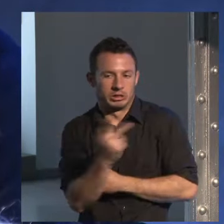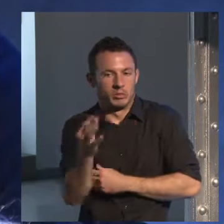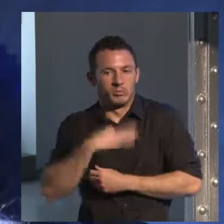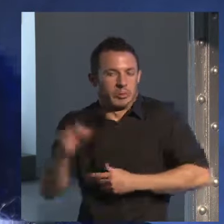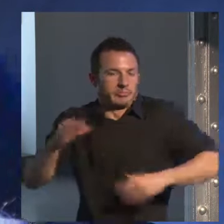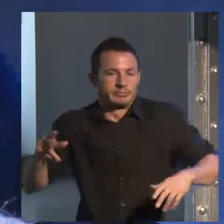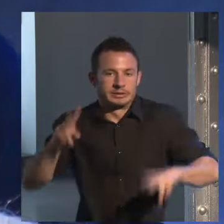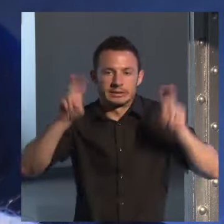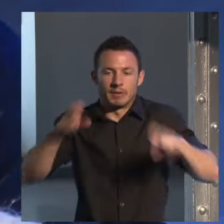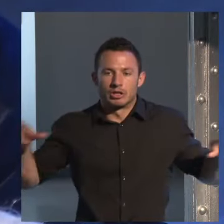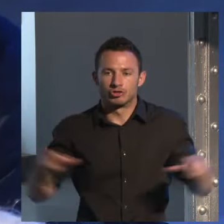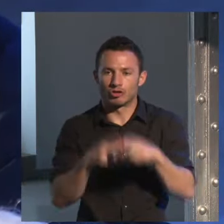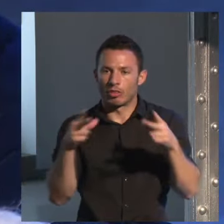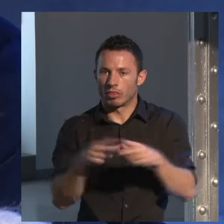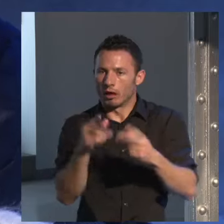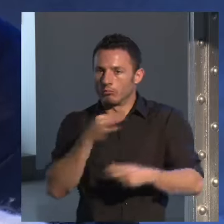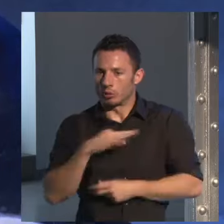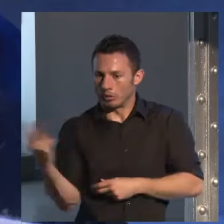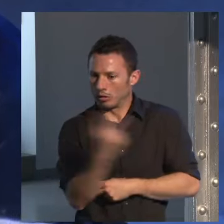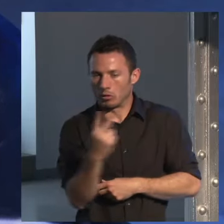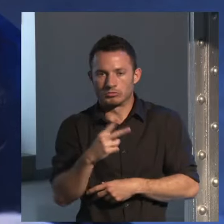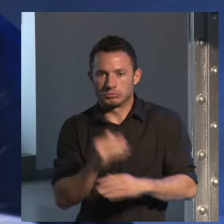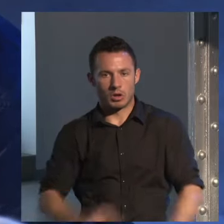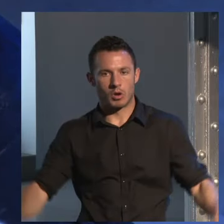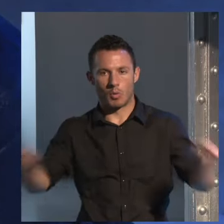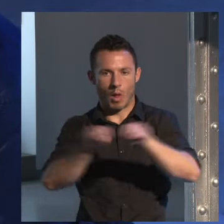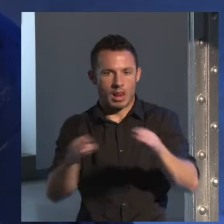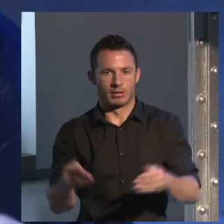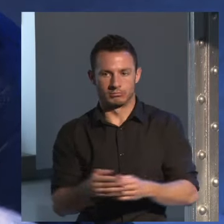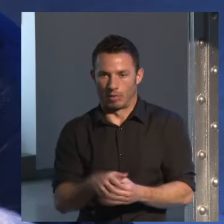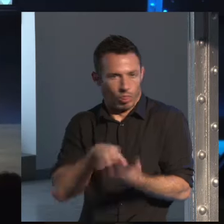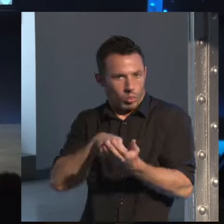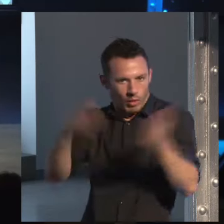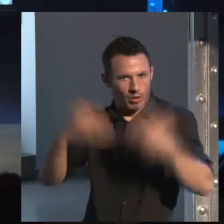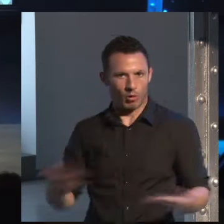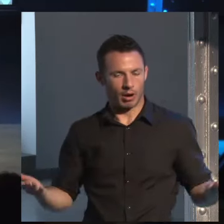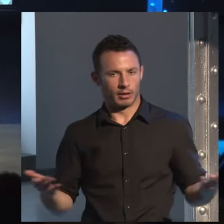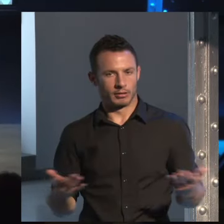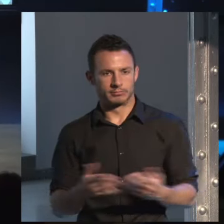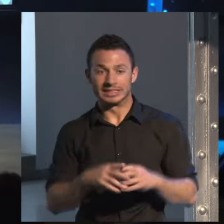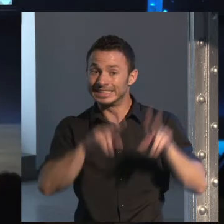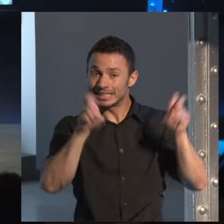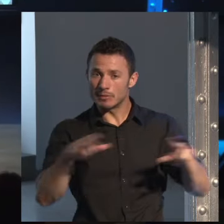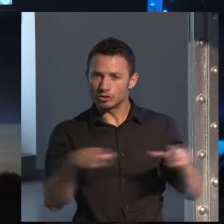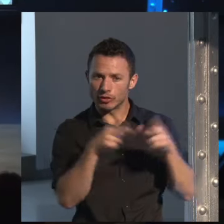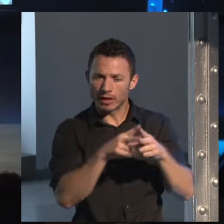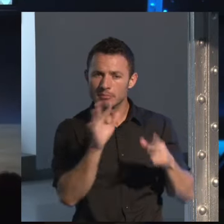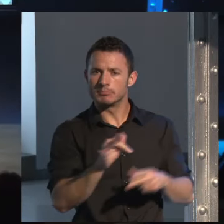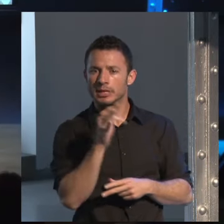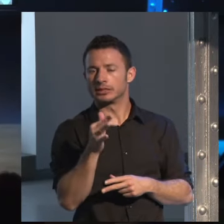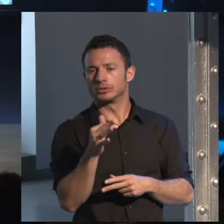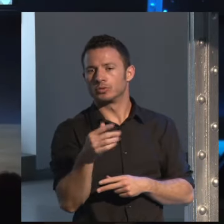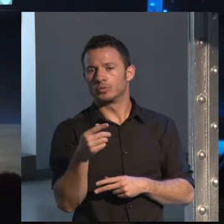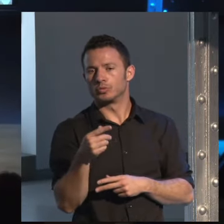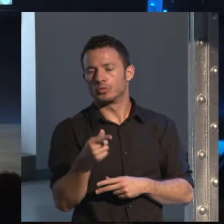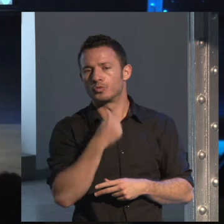radiografiar la condición humana como lo puede hacer cualquier otro? Sin duda ninguna, sin duda ninguna. El tema social y el humor son dos